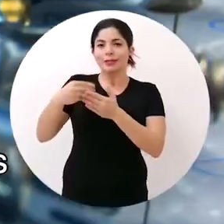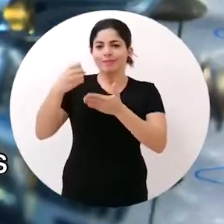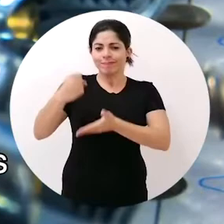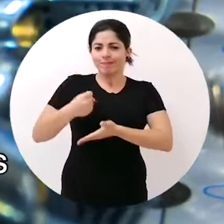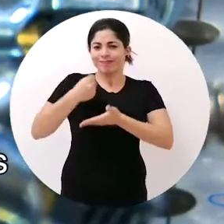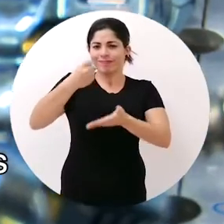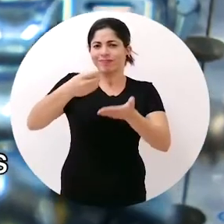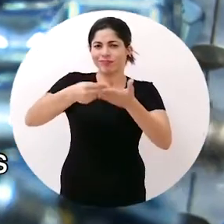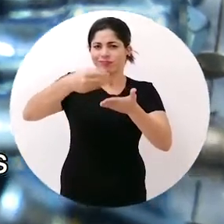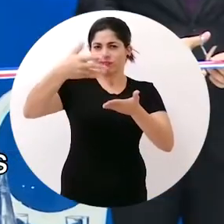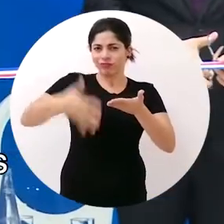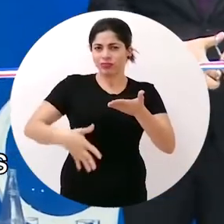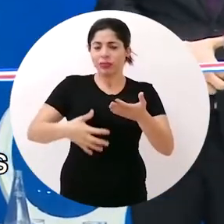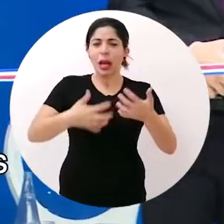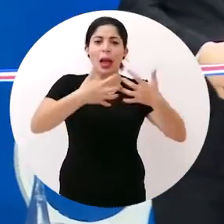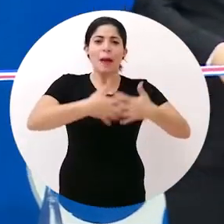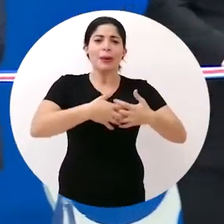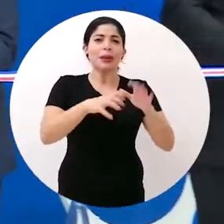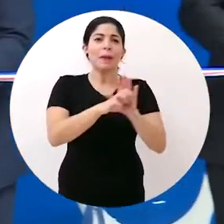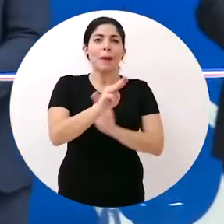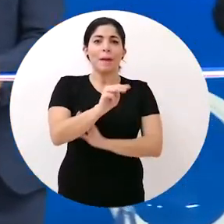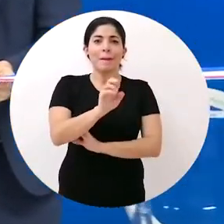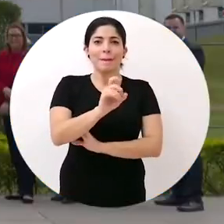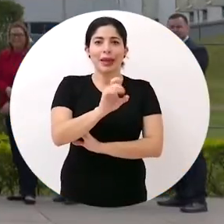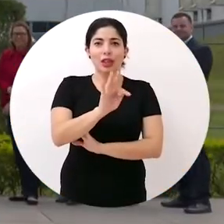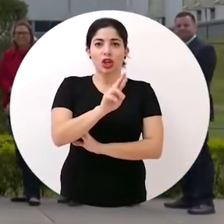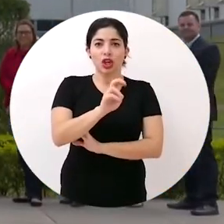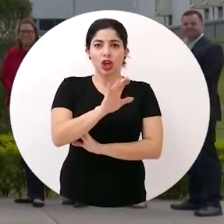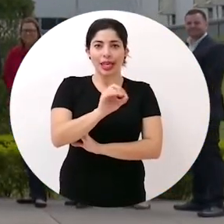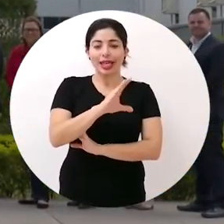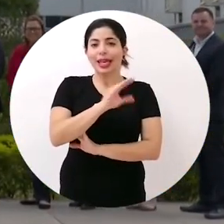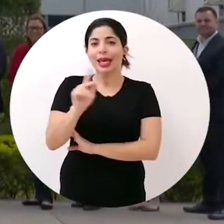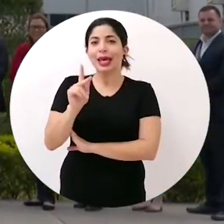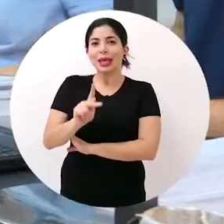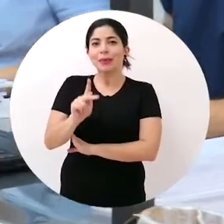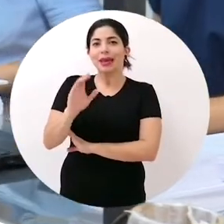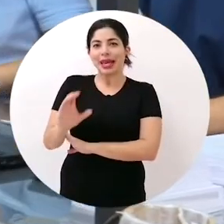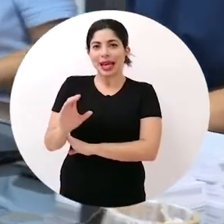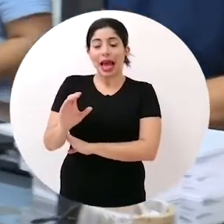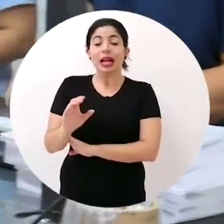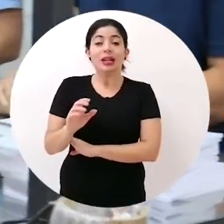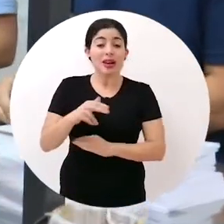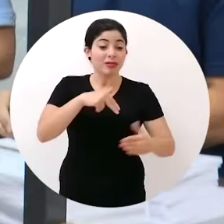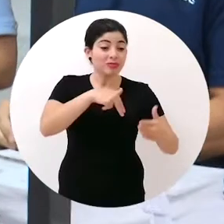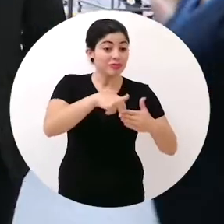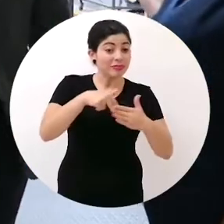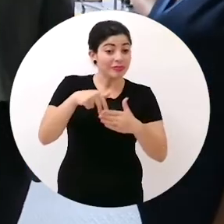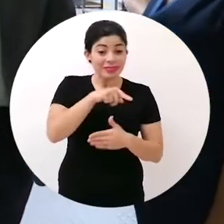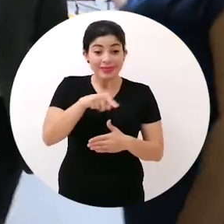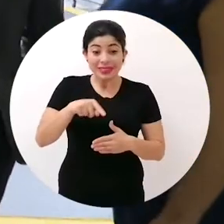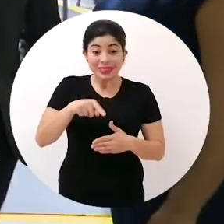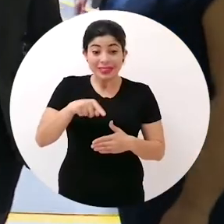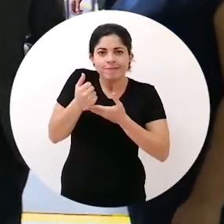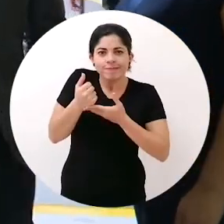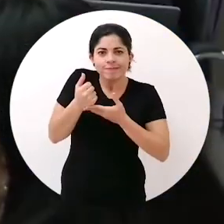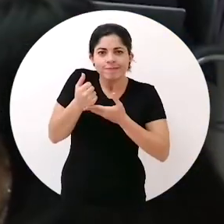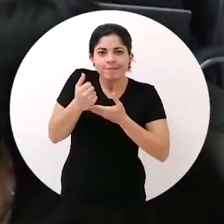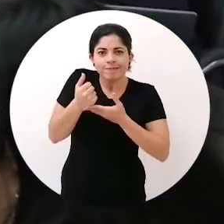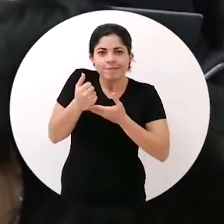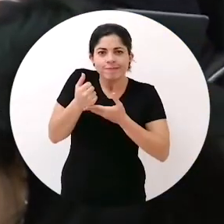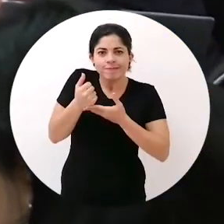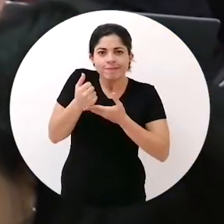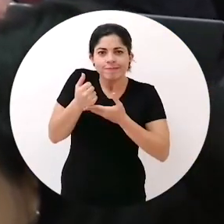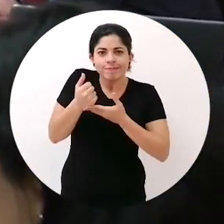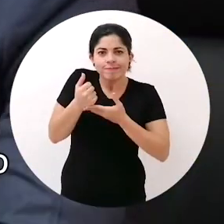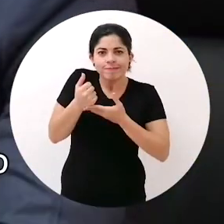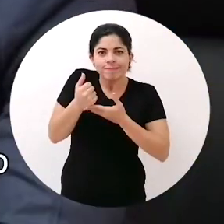inversiones multimillonarias en empresas como Metronic y Kimberly Clark. Los nudos que no hemos podido desatar por